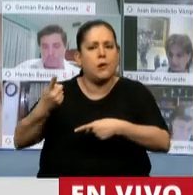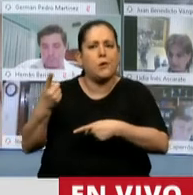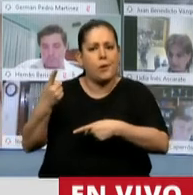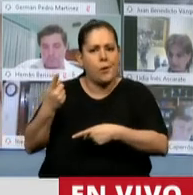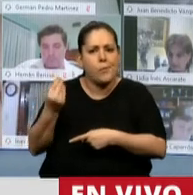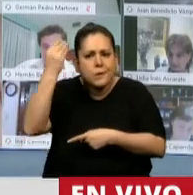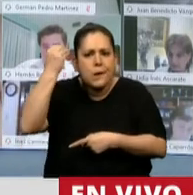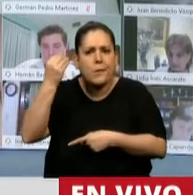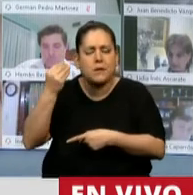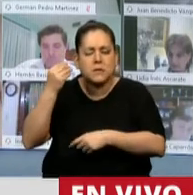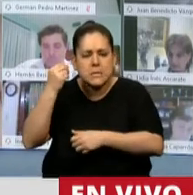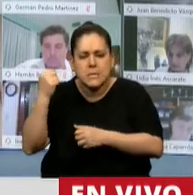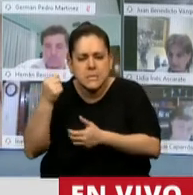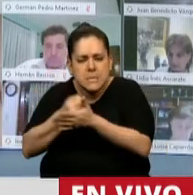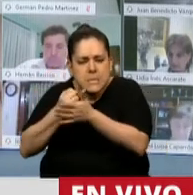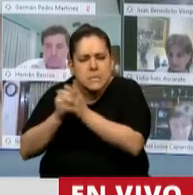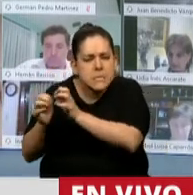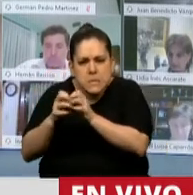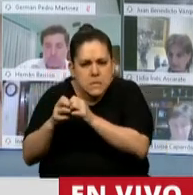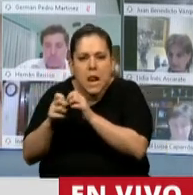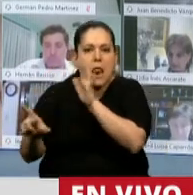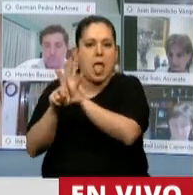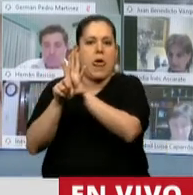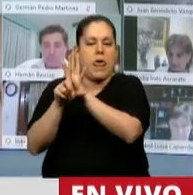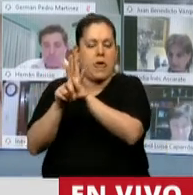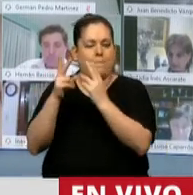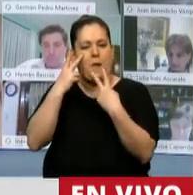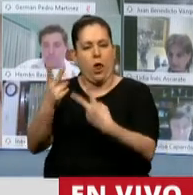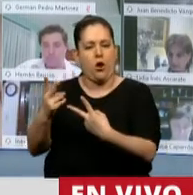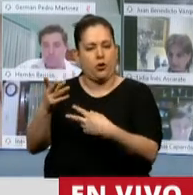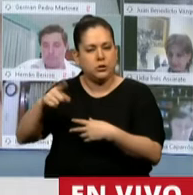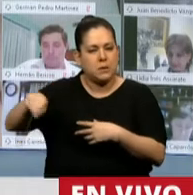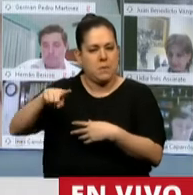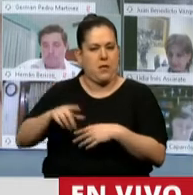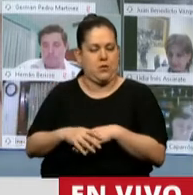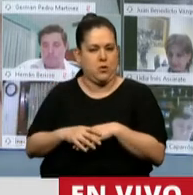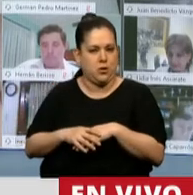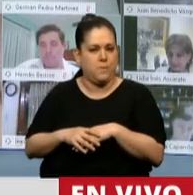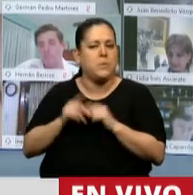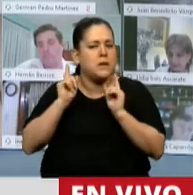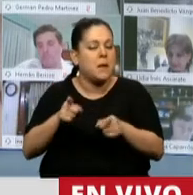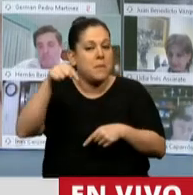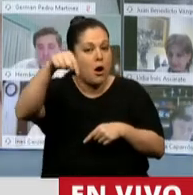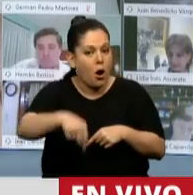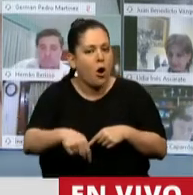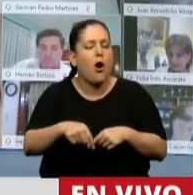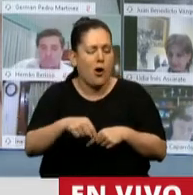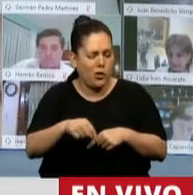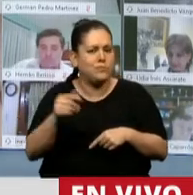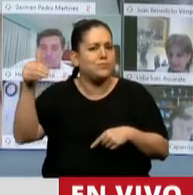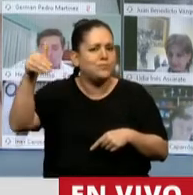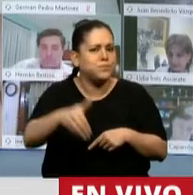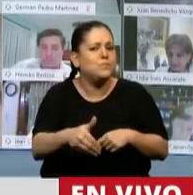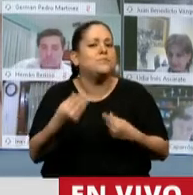silenciosamente generando estas leyes. Valga este homenaje en un día también en el que estuvieron presentes